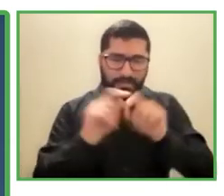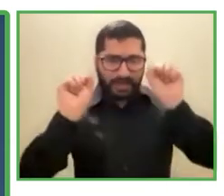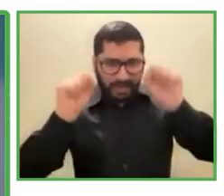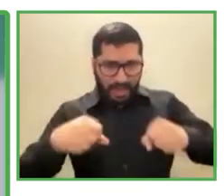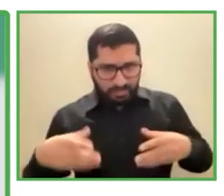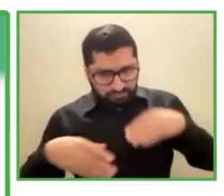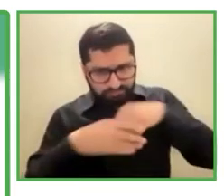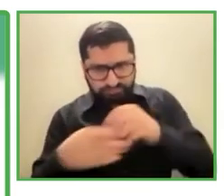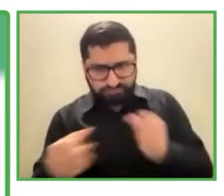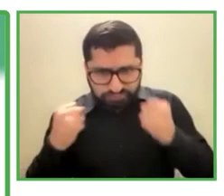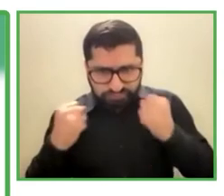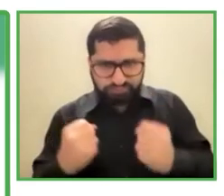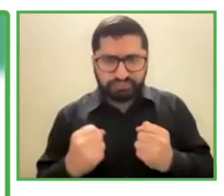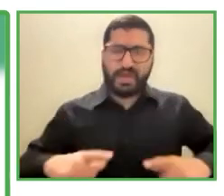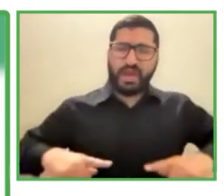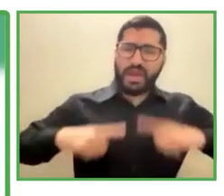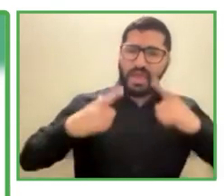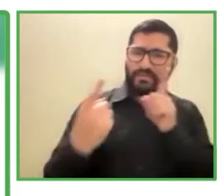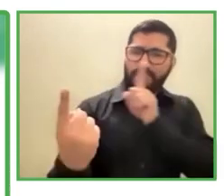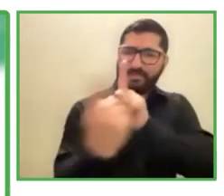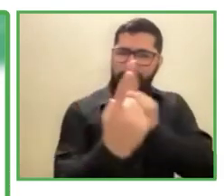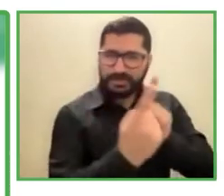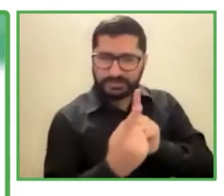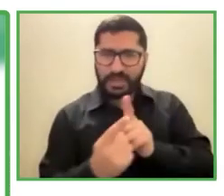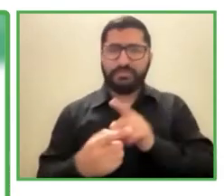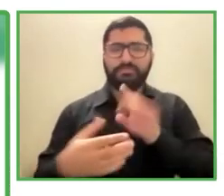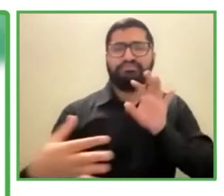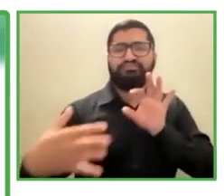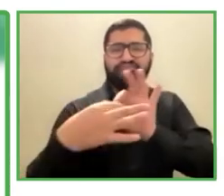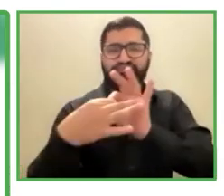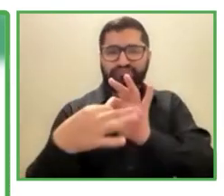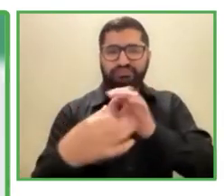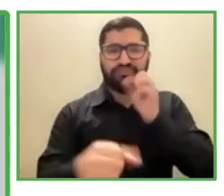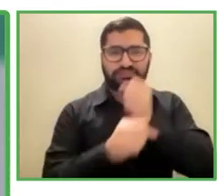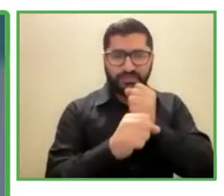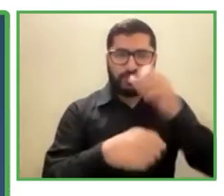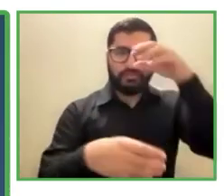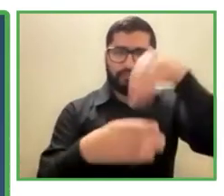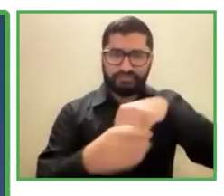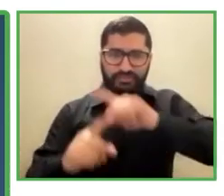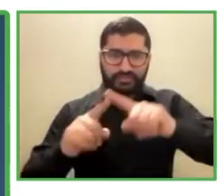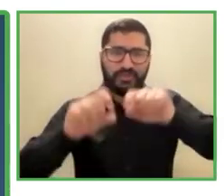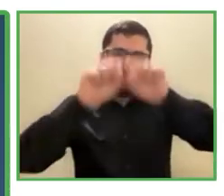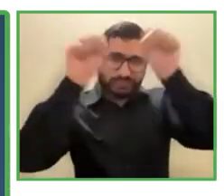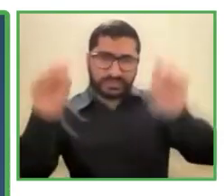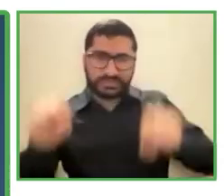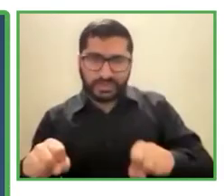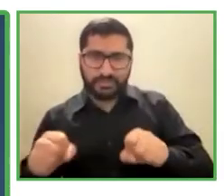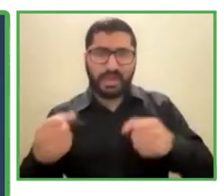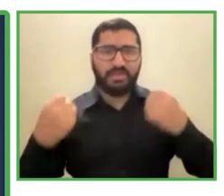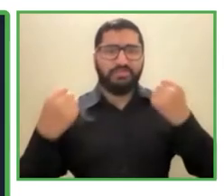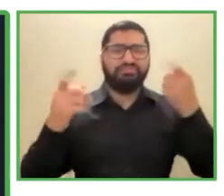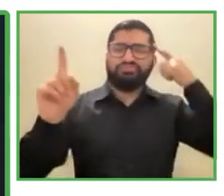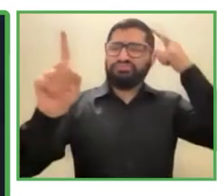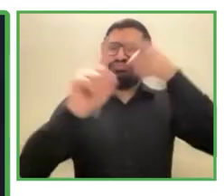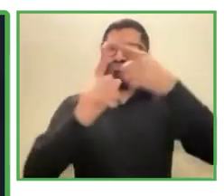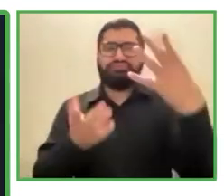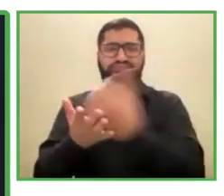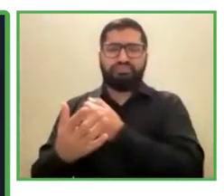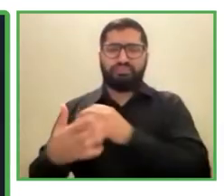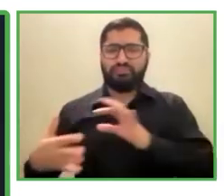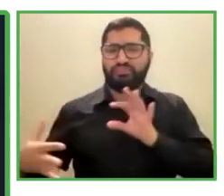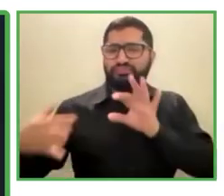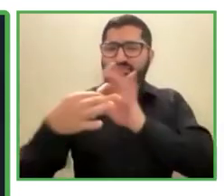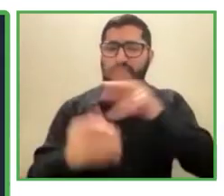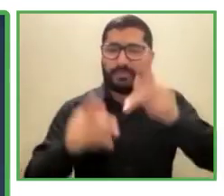encajen bien. Tenemos un sistema que ha ganado premios conectando a empleados de diferentes departamentos que han personal,